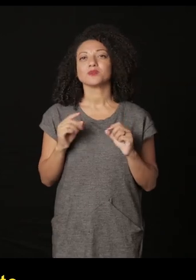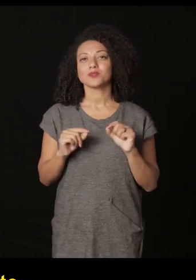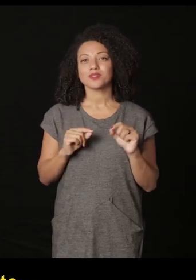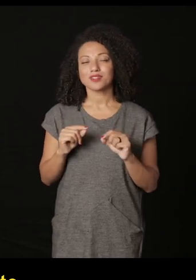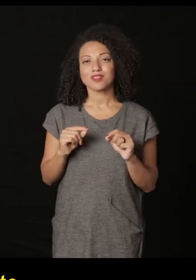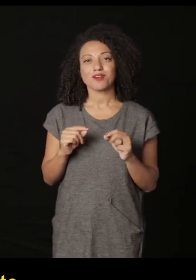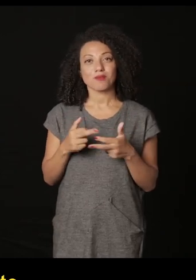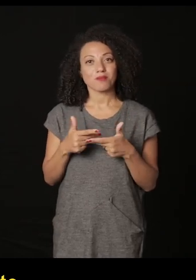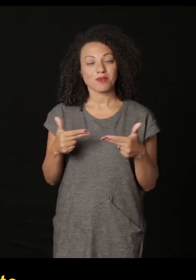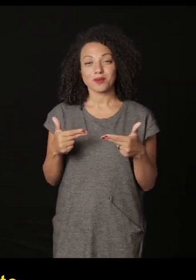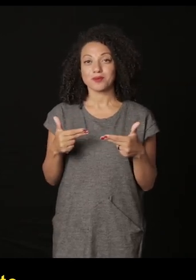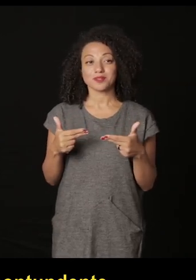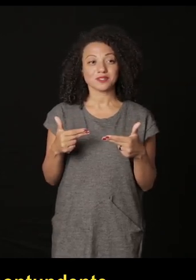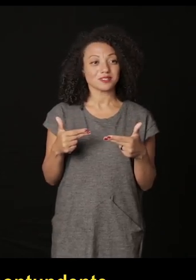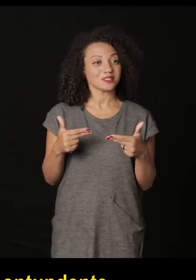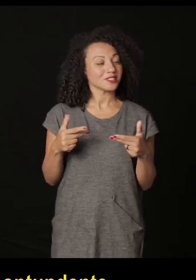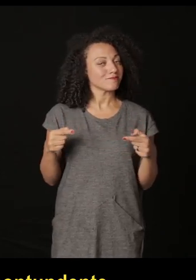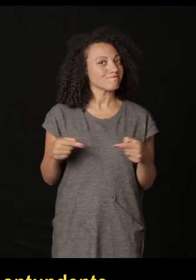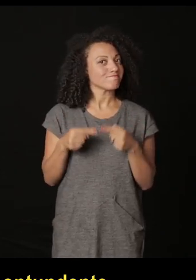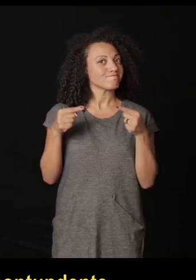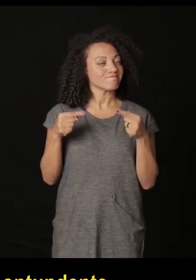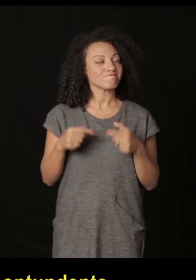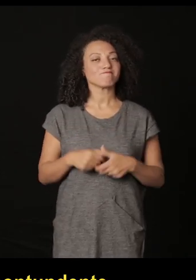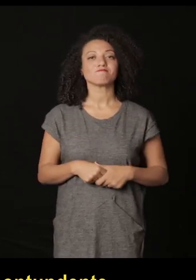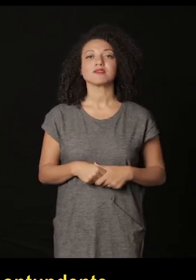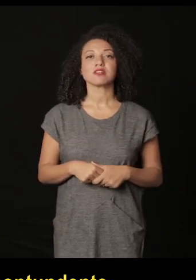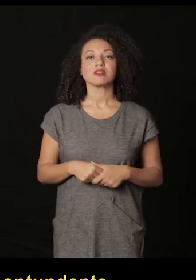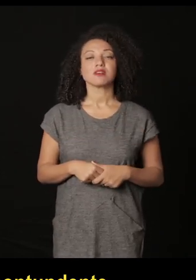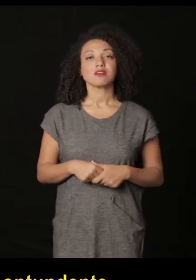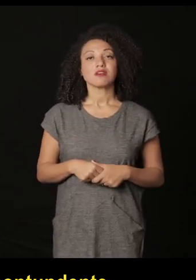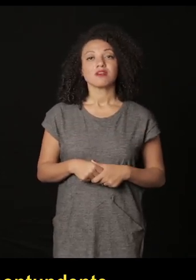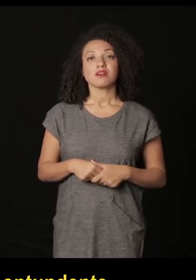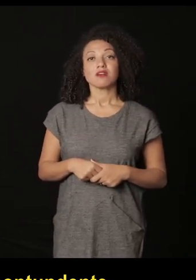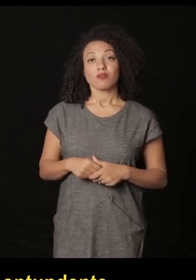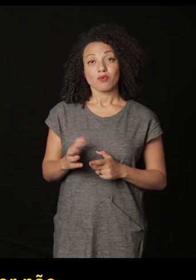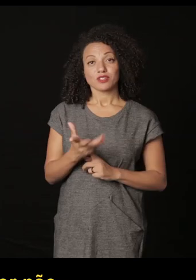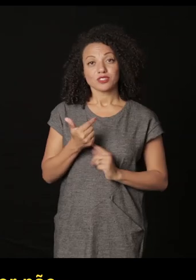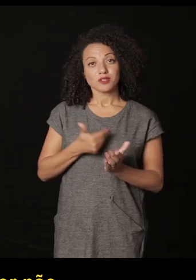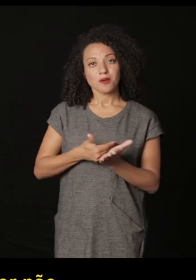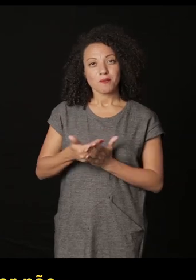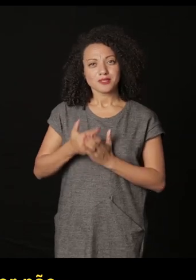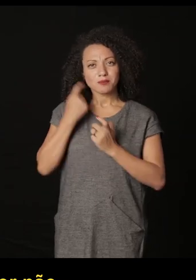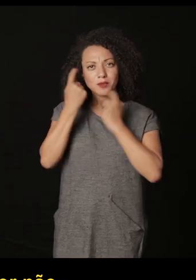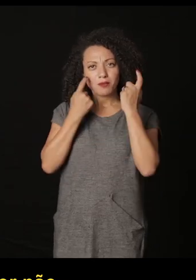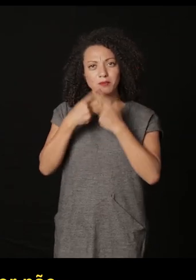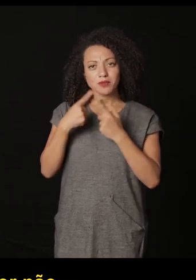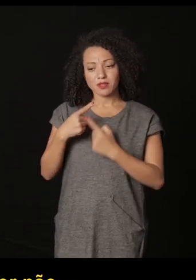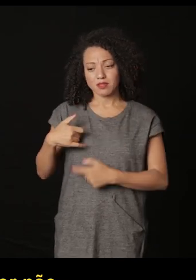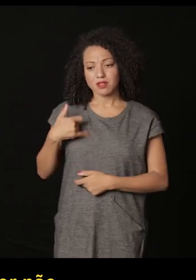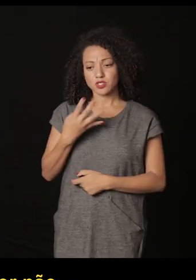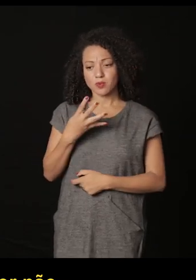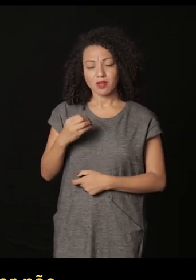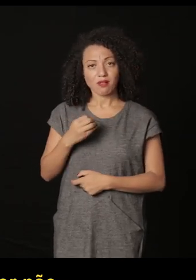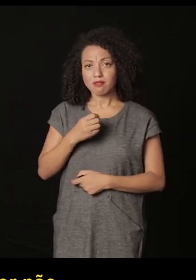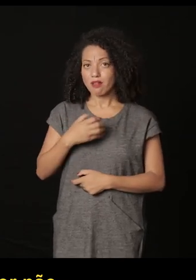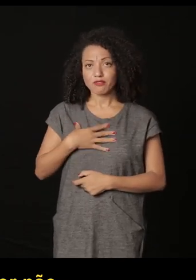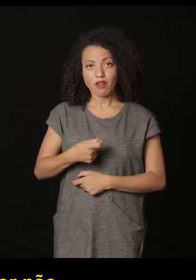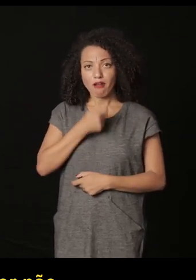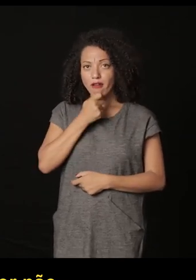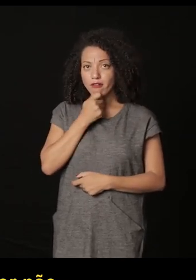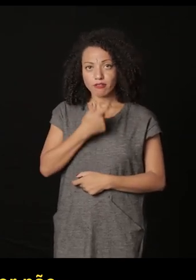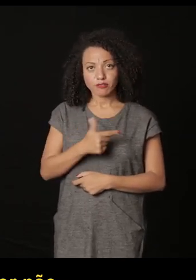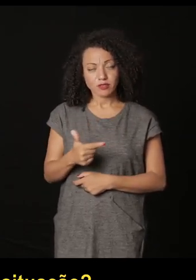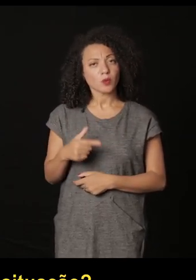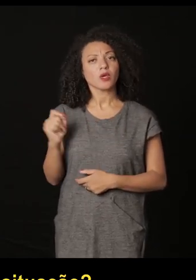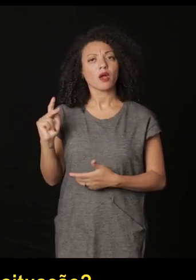o una preocupación muy simple sin embargo resulta ser algo muy contundente él se empieza a preocupar de bueno no es padre a los